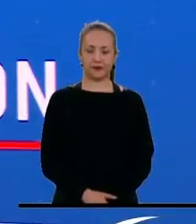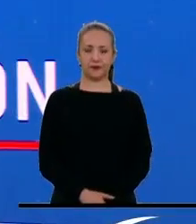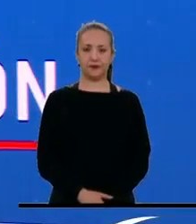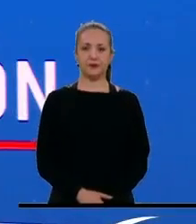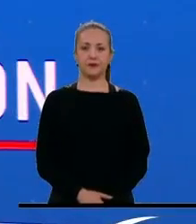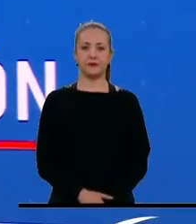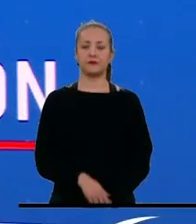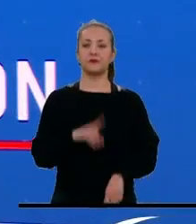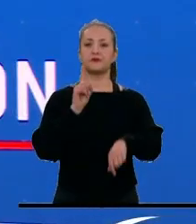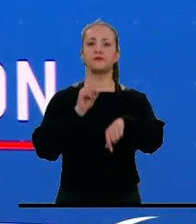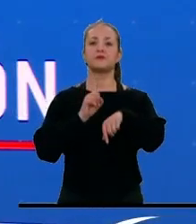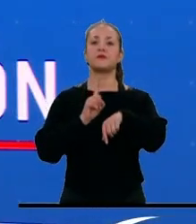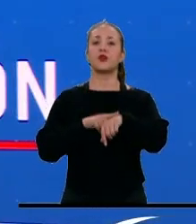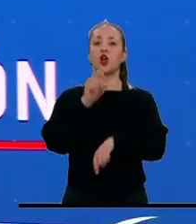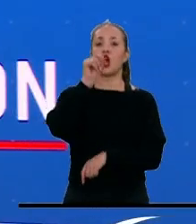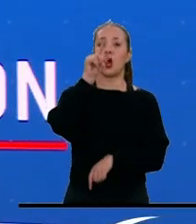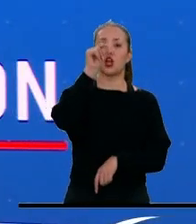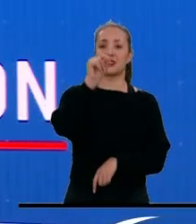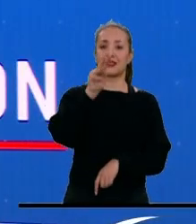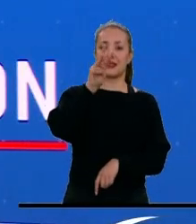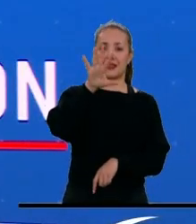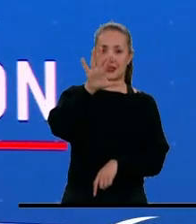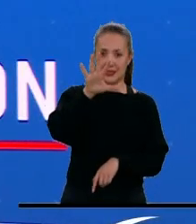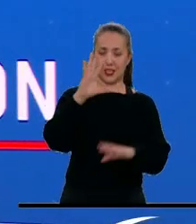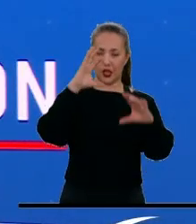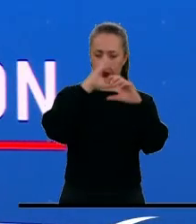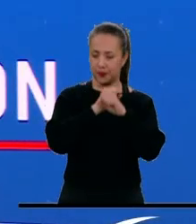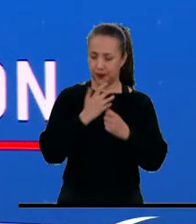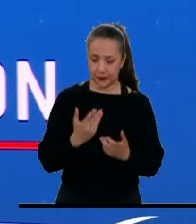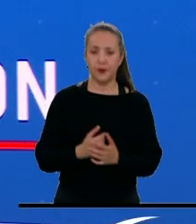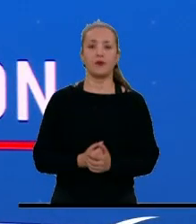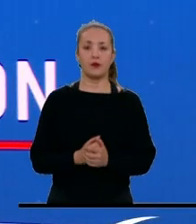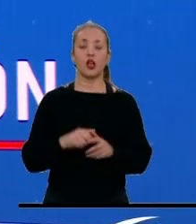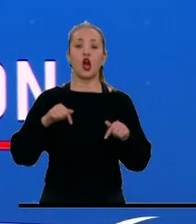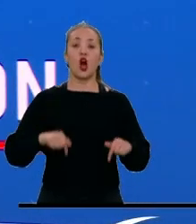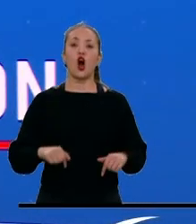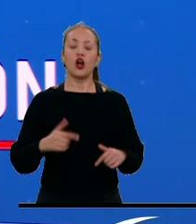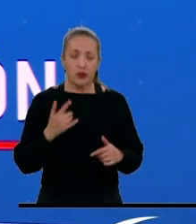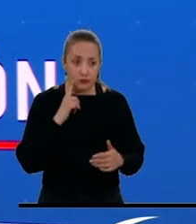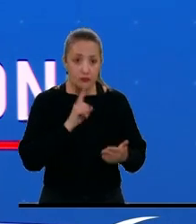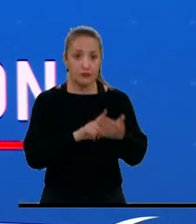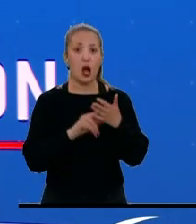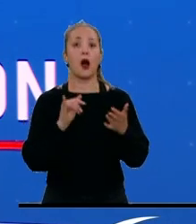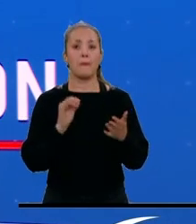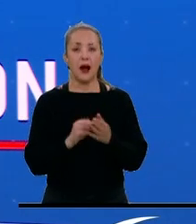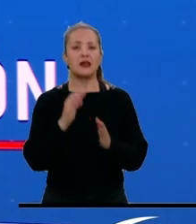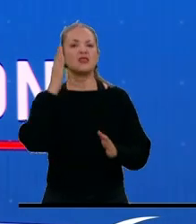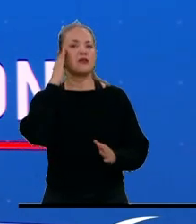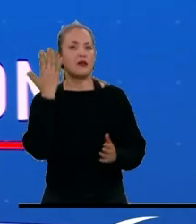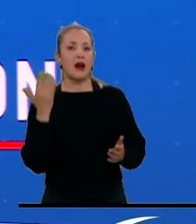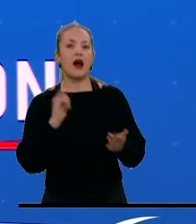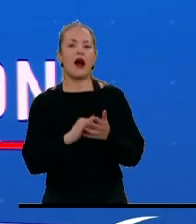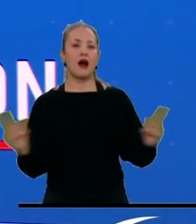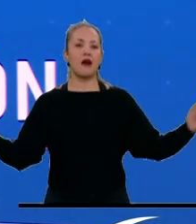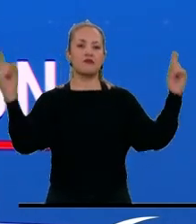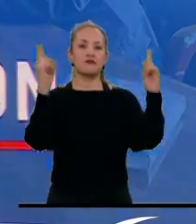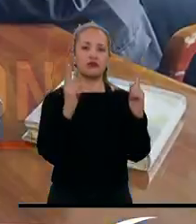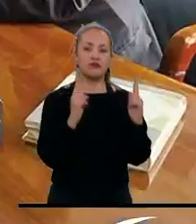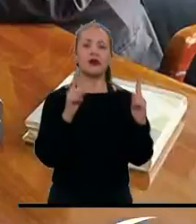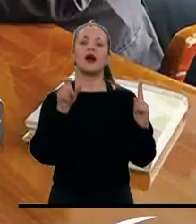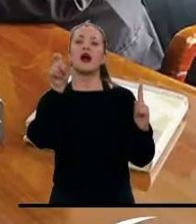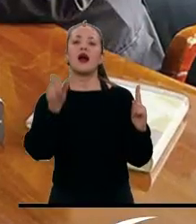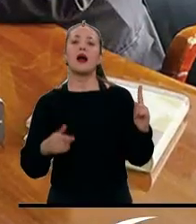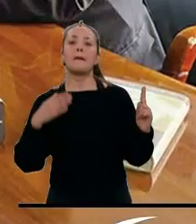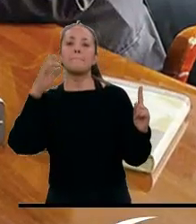Son las 11 y 35. Esta noche se conoció un nuevo encuentro entre el presidente Gustavo Petro y el expresidente Álvaro Uribe Vélez.